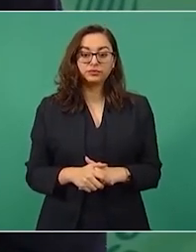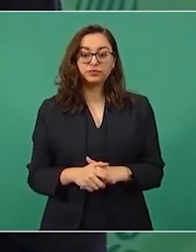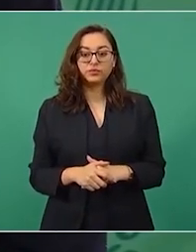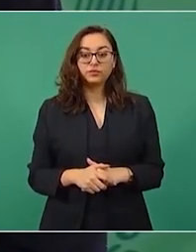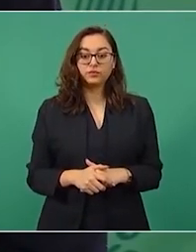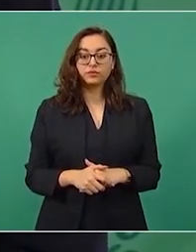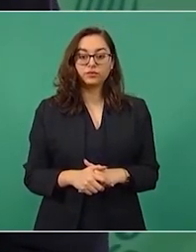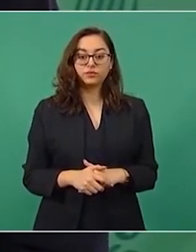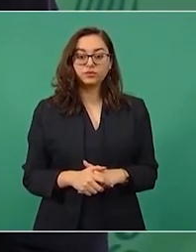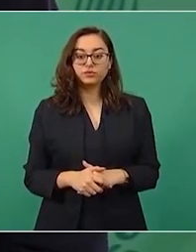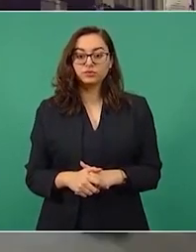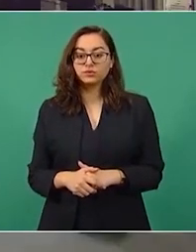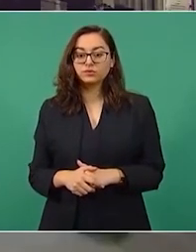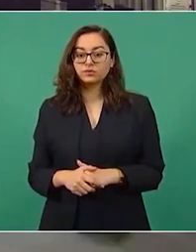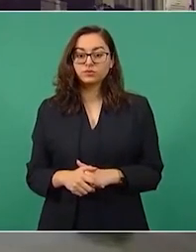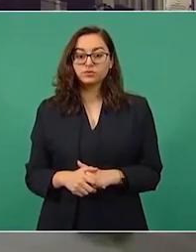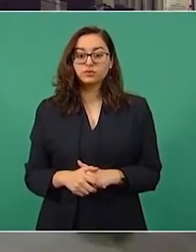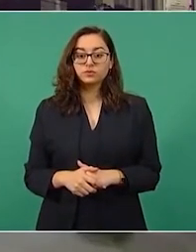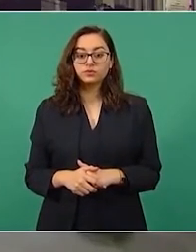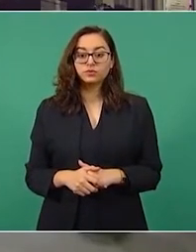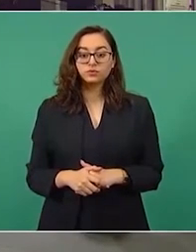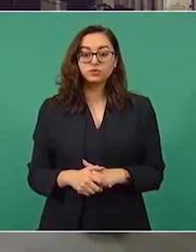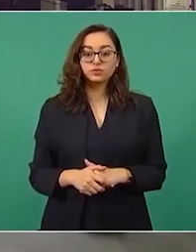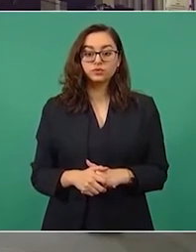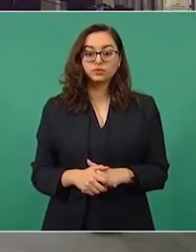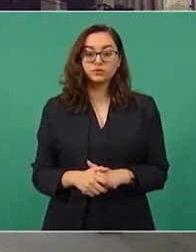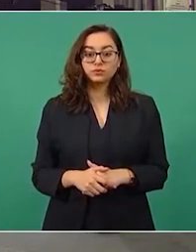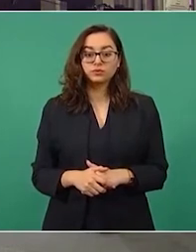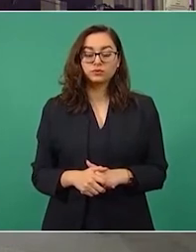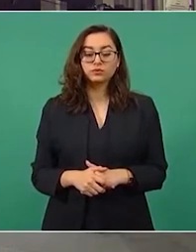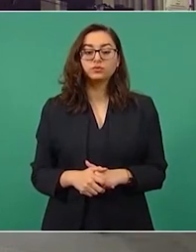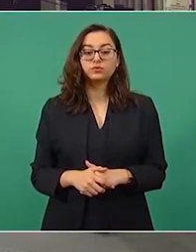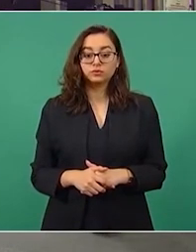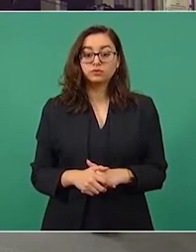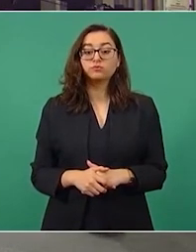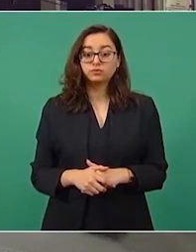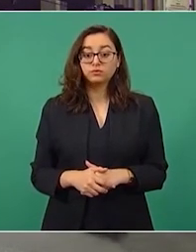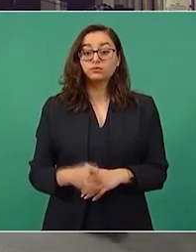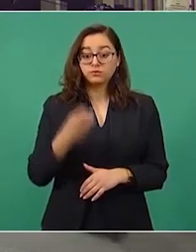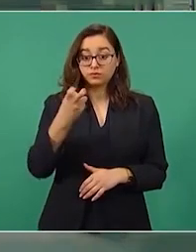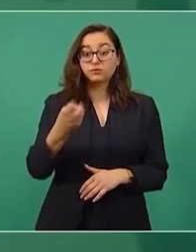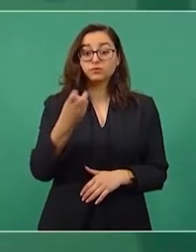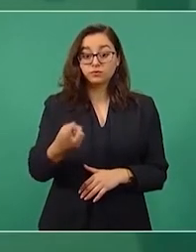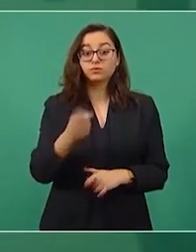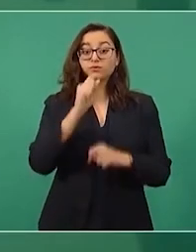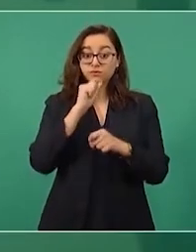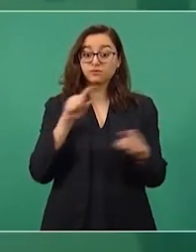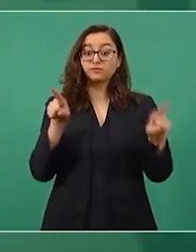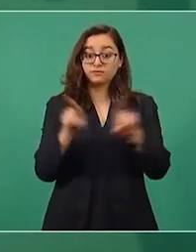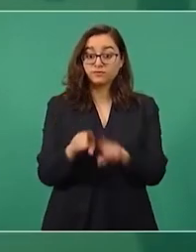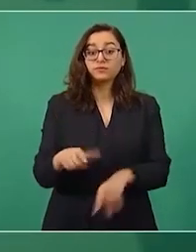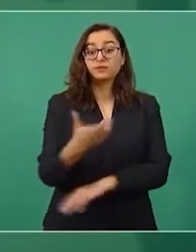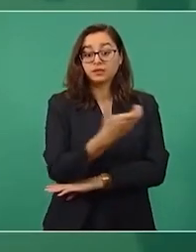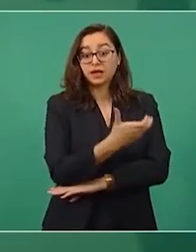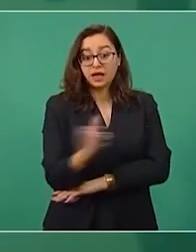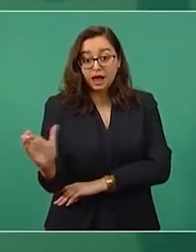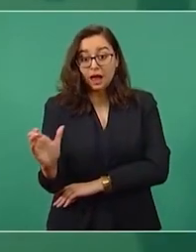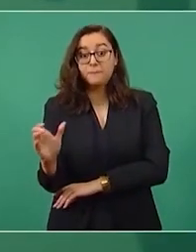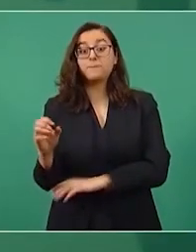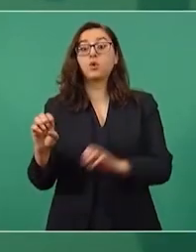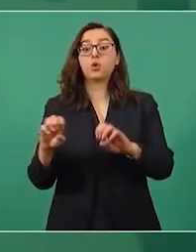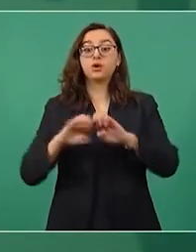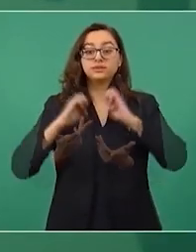¿Van a quitar una unidad deportiva? Sí, eso es lo otro, los campos. Quitar